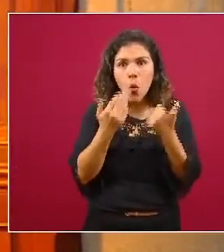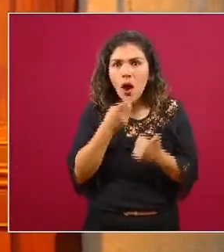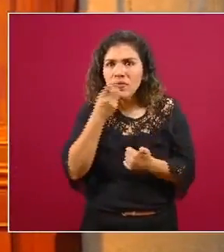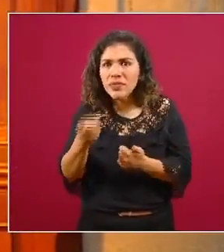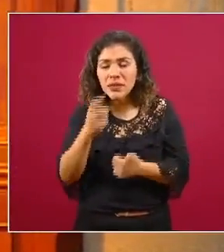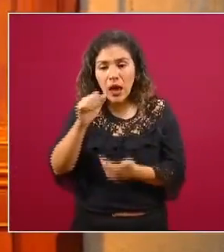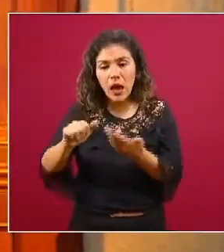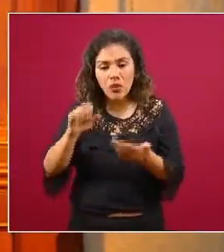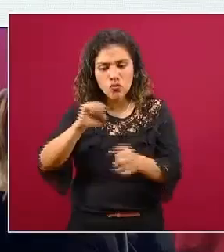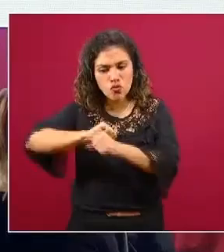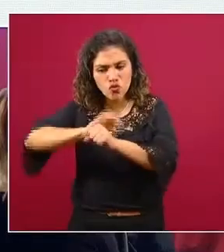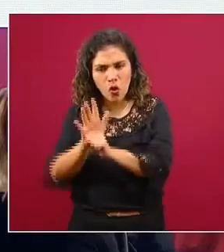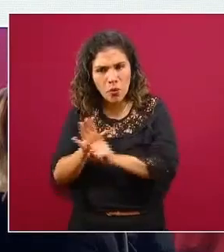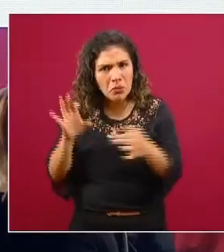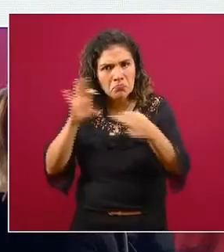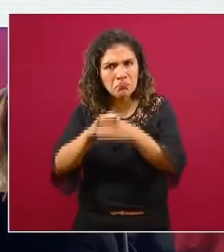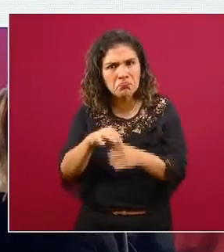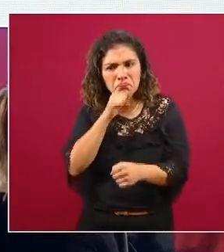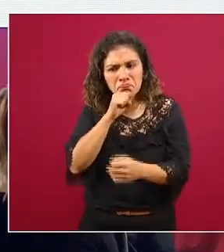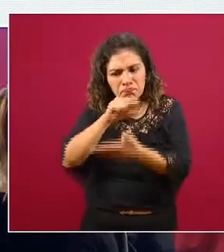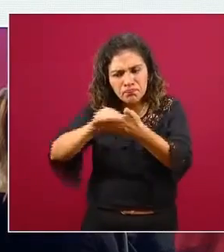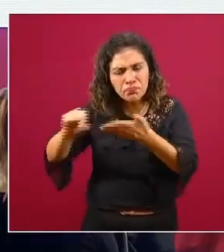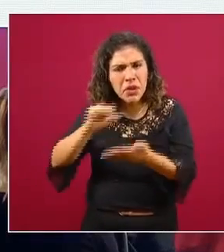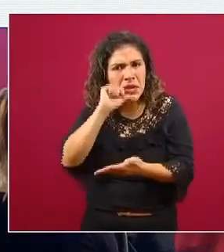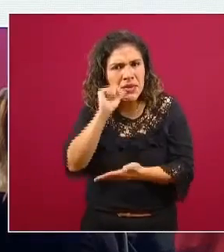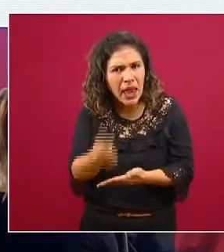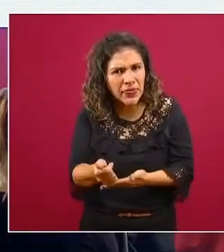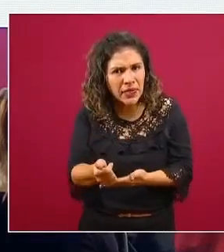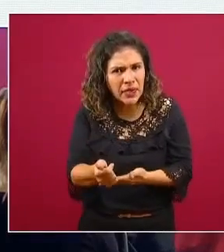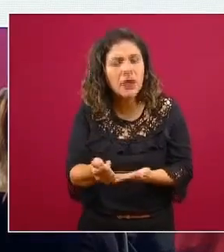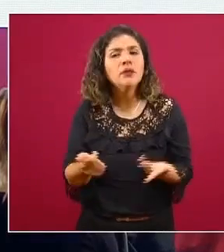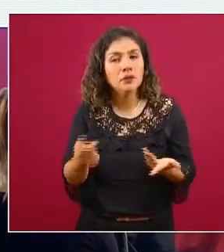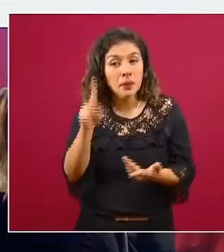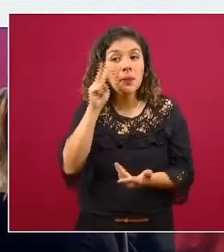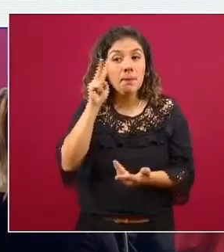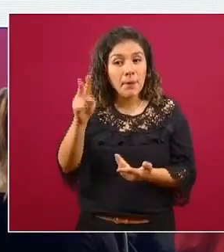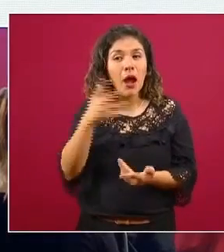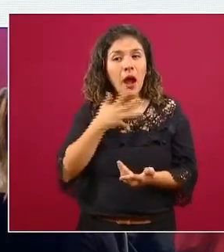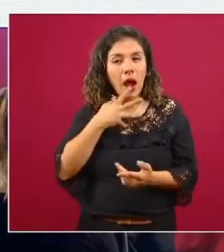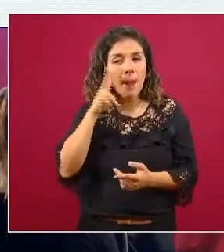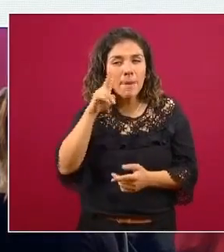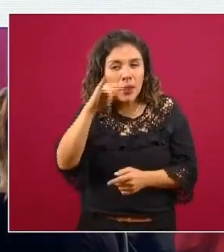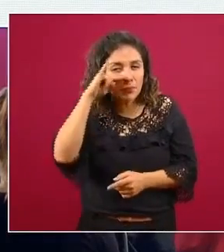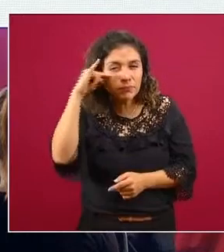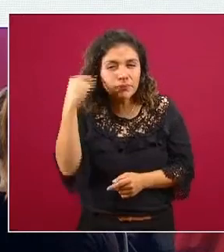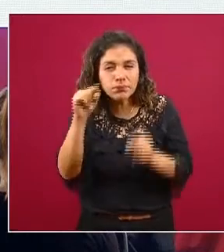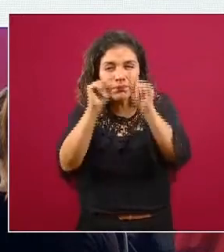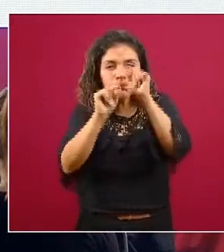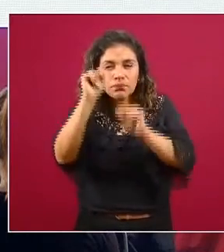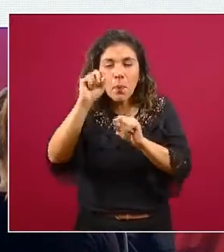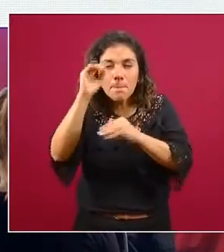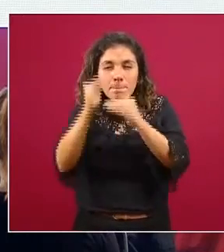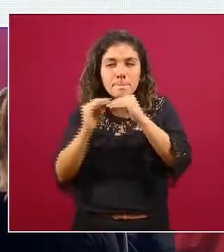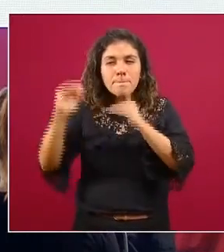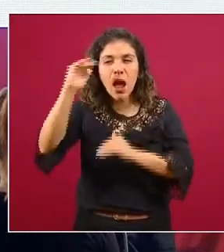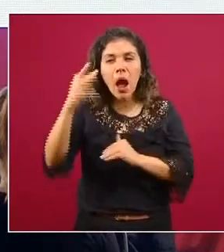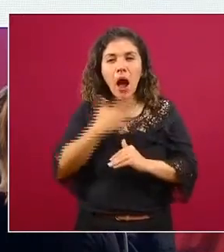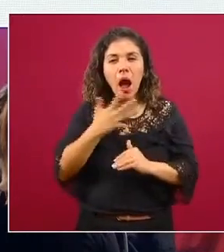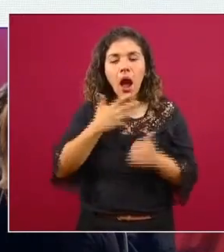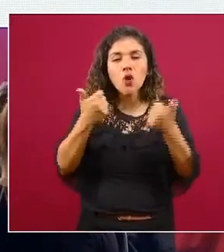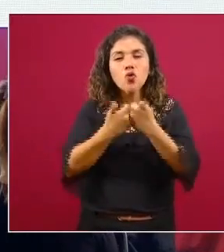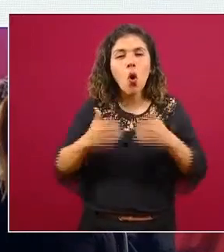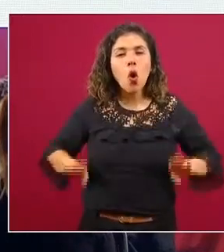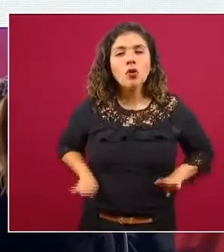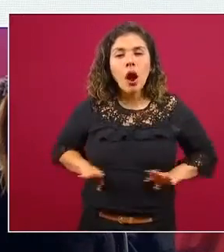COVID en alguna de las formas en las cuales se ha registrado COVID pueden ver que se alcanza a ver también un incremento en mortalidad en